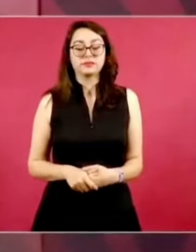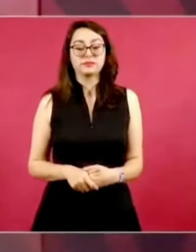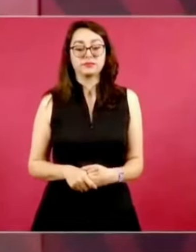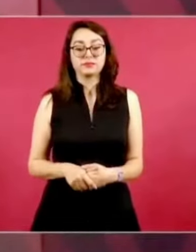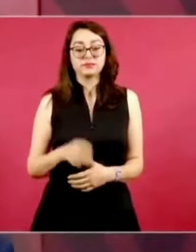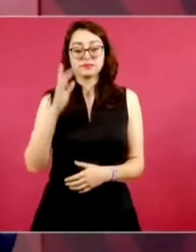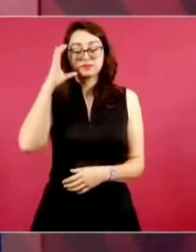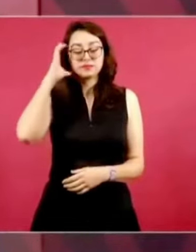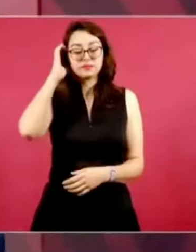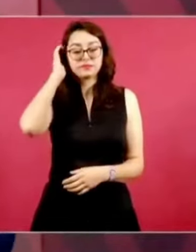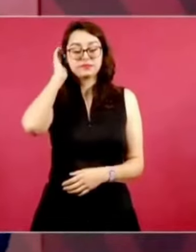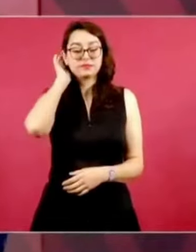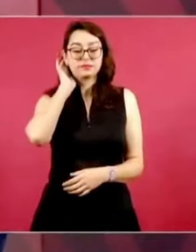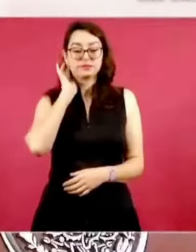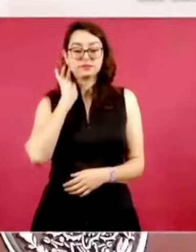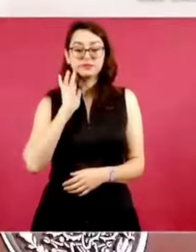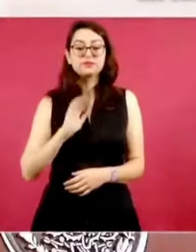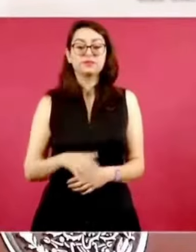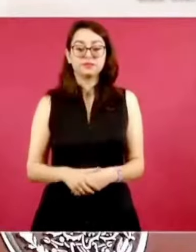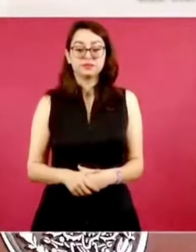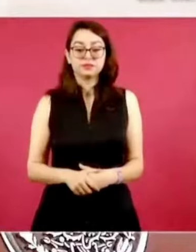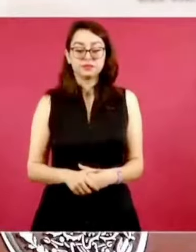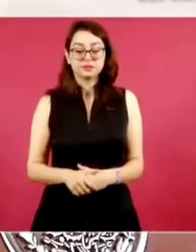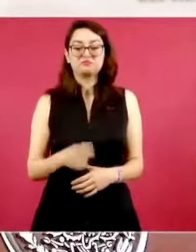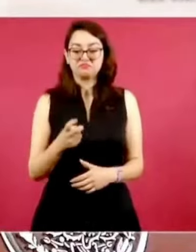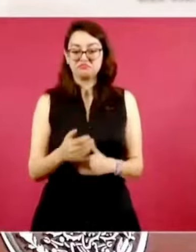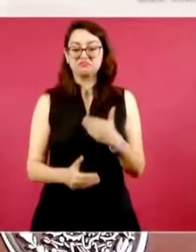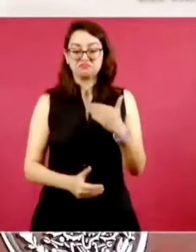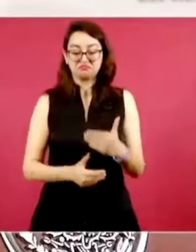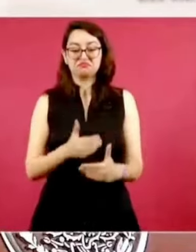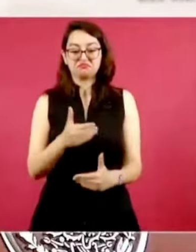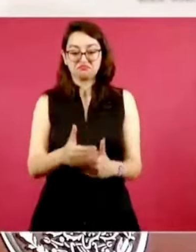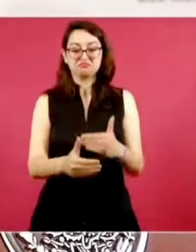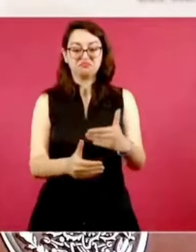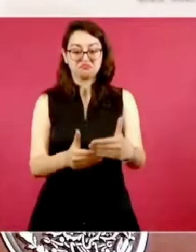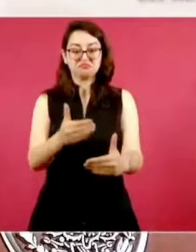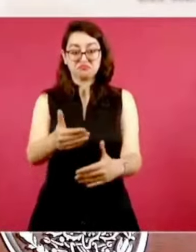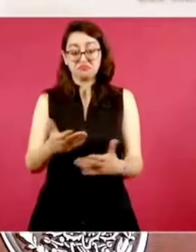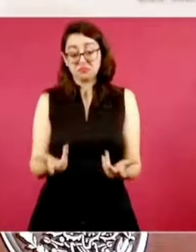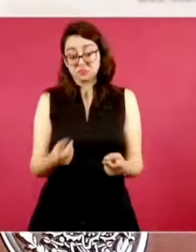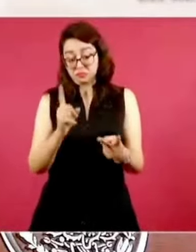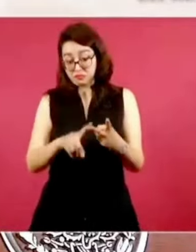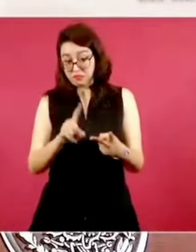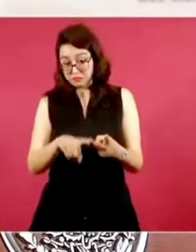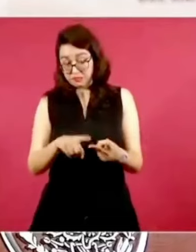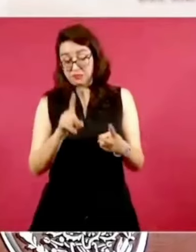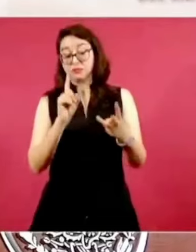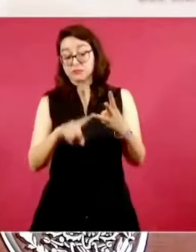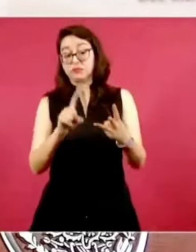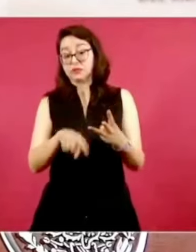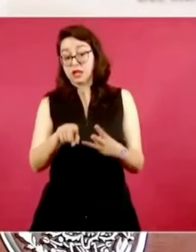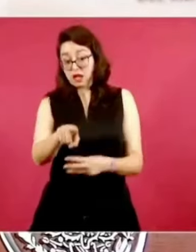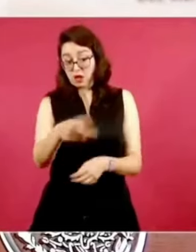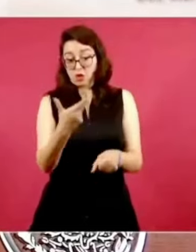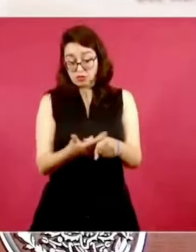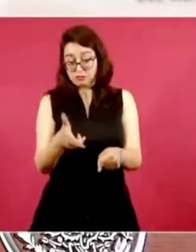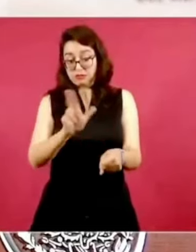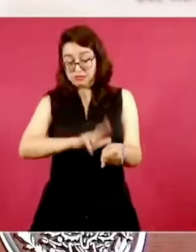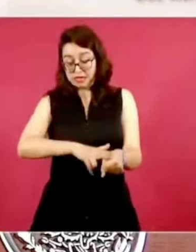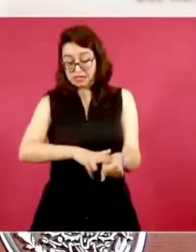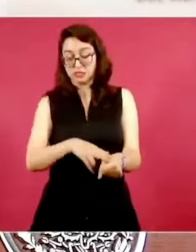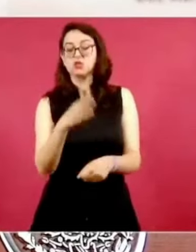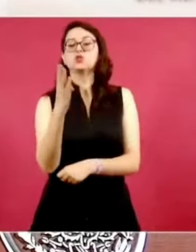Y en eso se va avanzando. Y lo otro son los hospitales, son nueve,